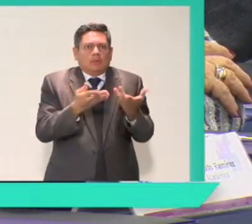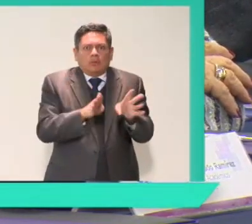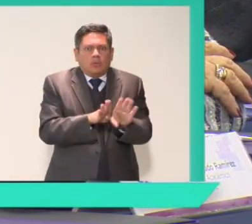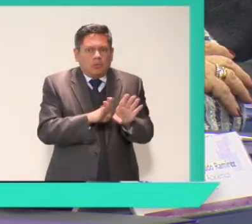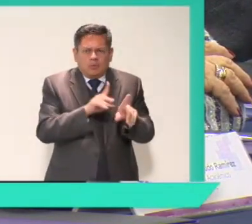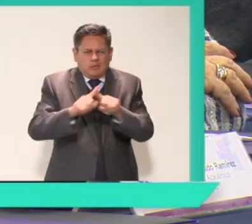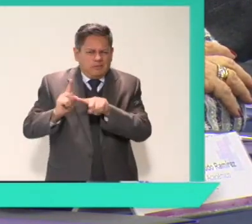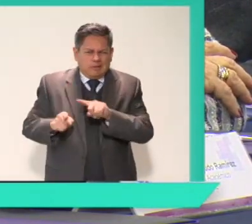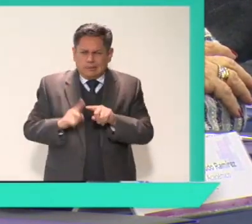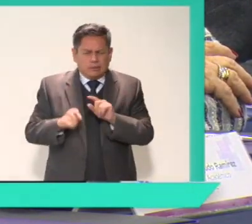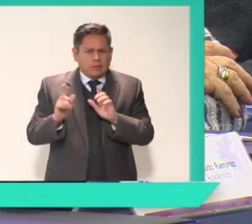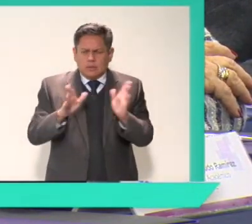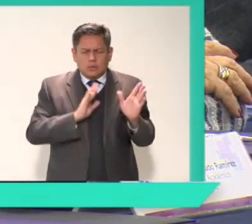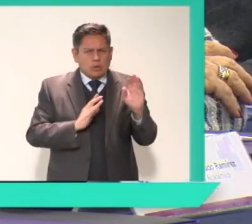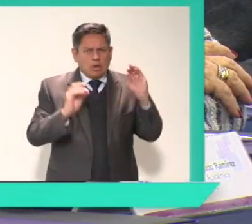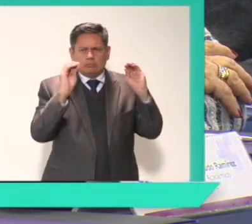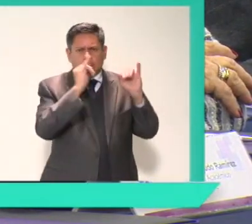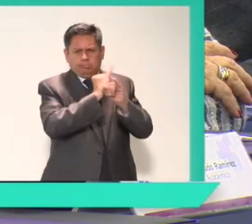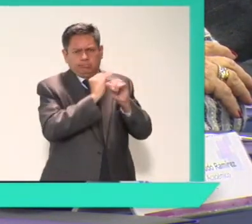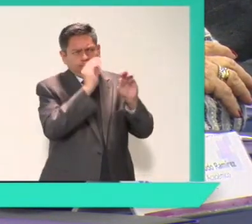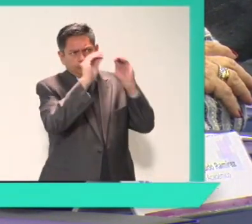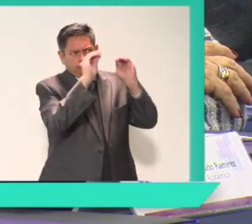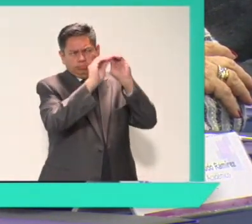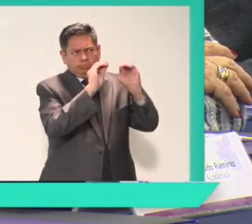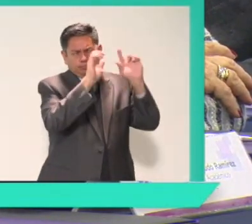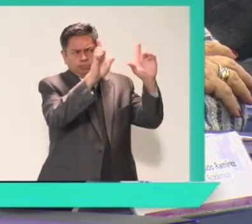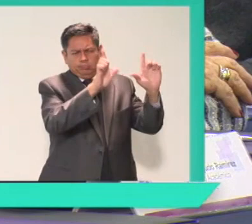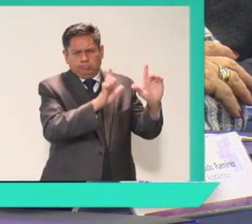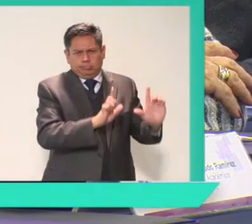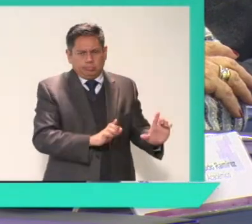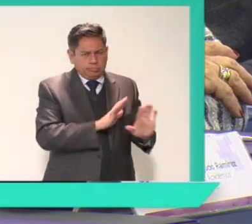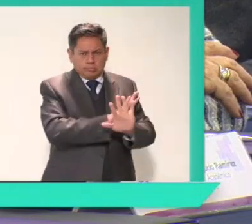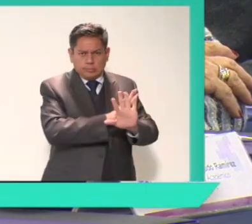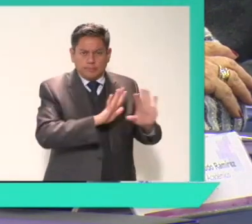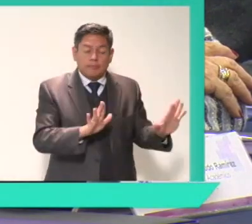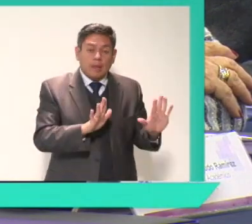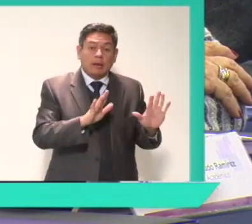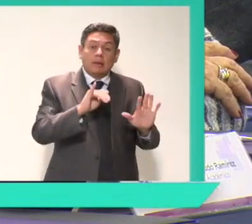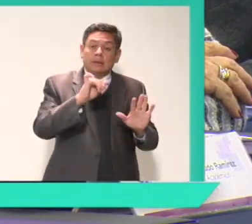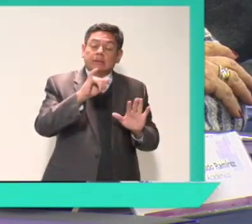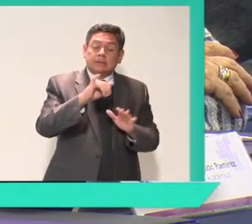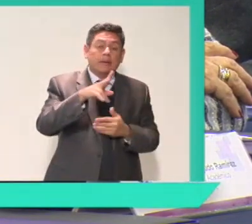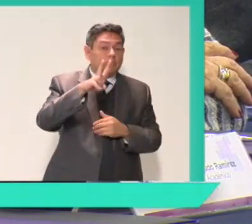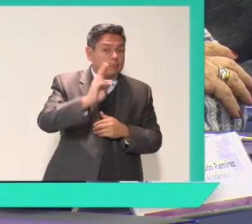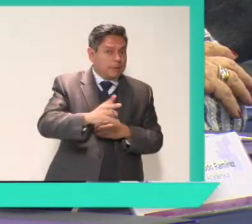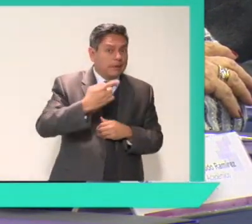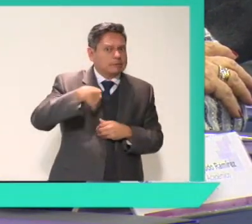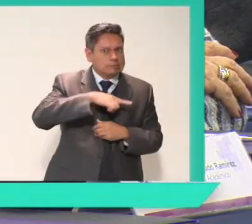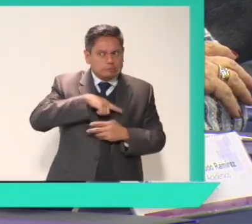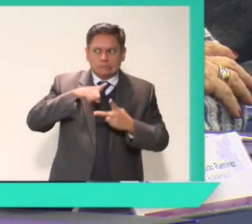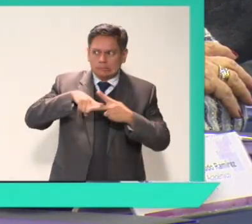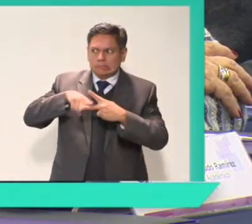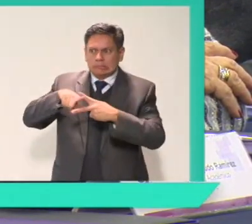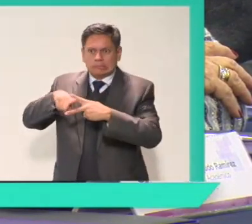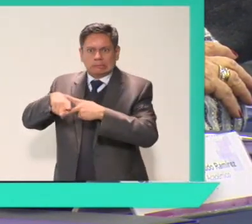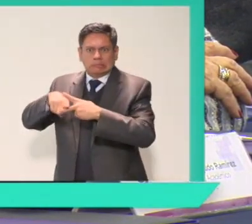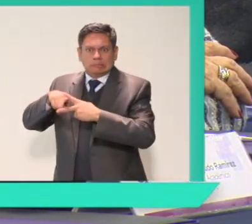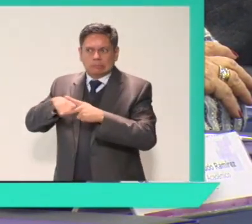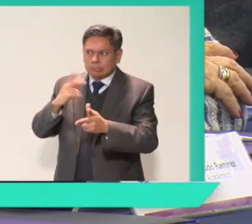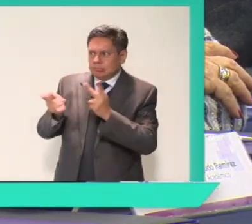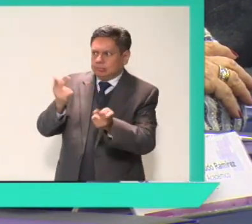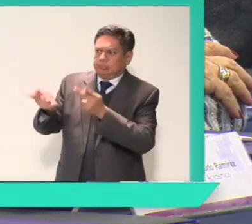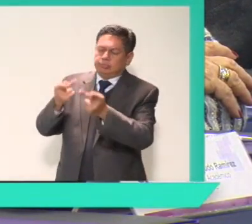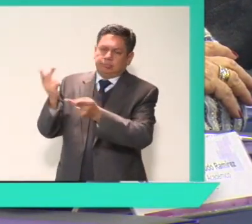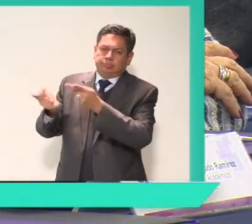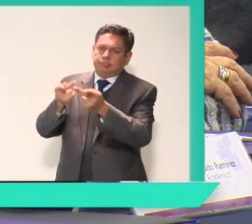la métrica 2019 involucró a 1.243 sujetos obligados, la revisión de más de 320.000 solicitudes de información y 2